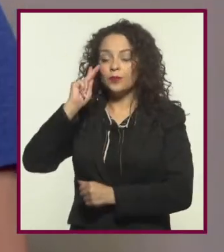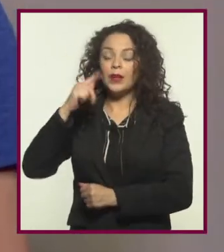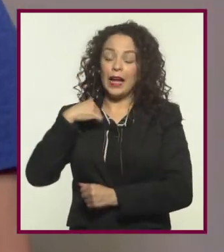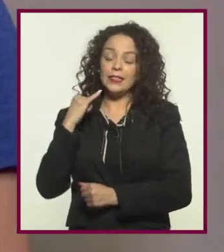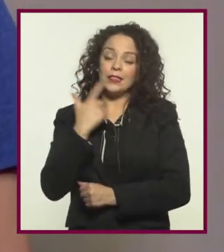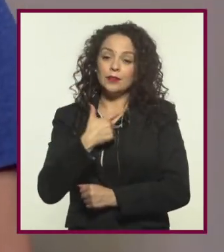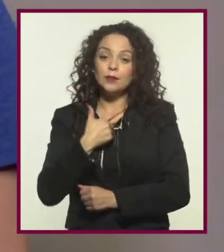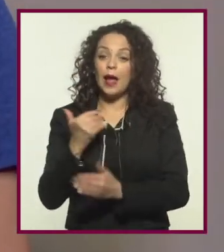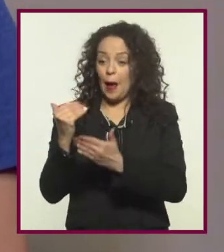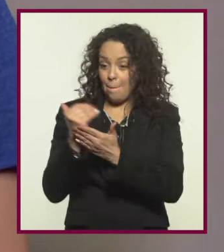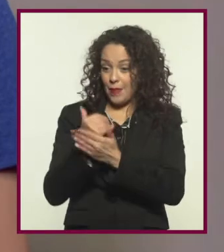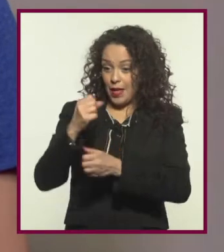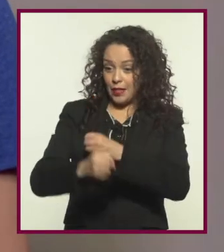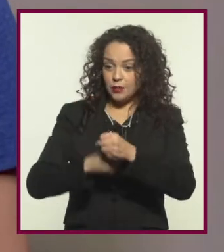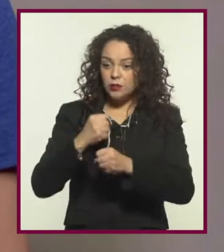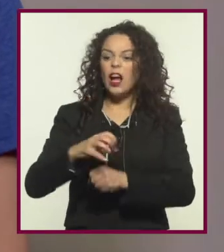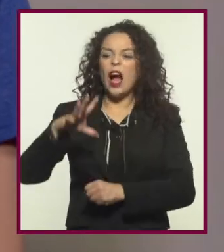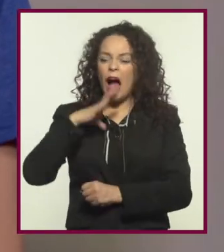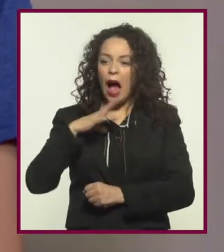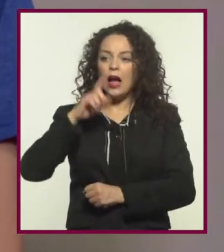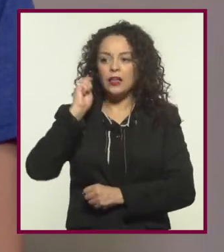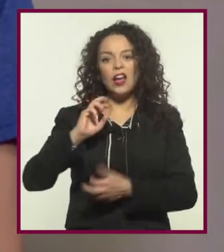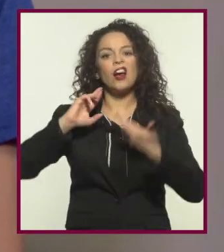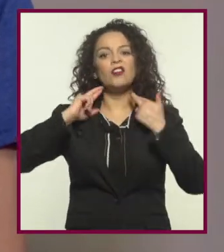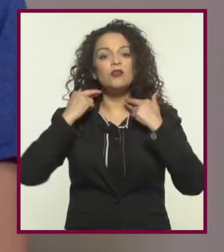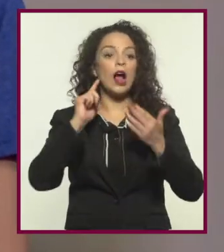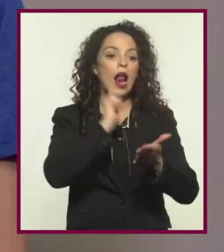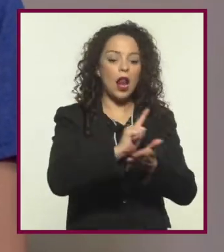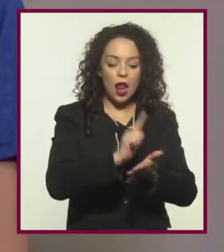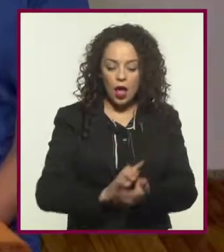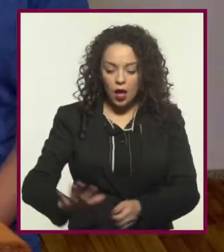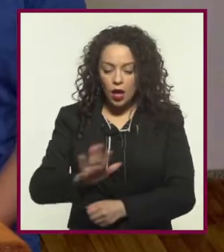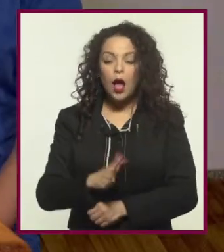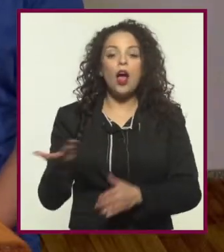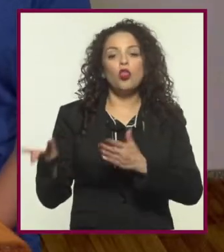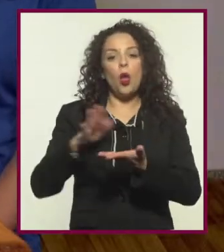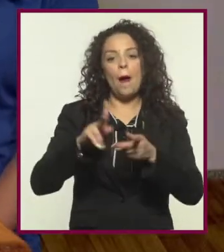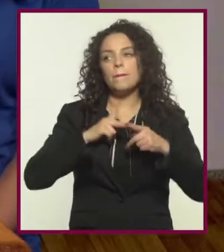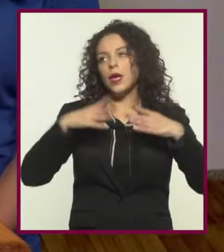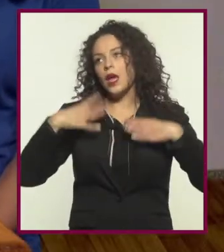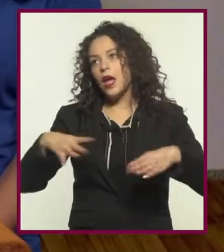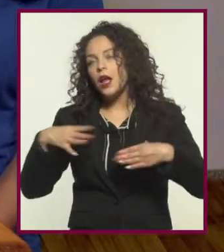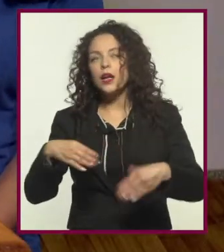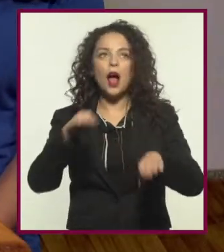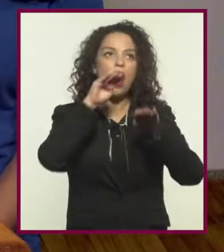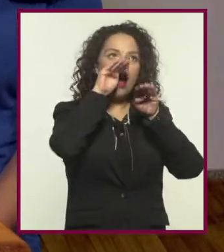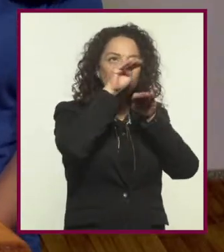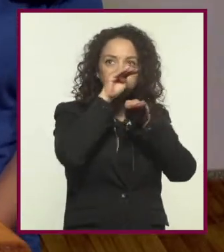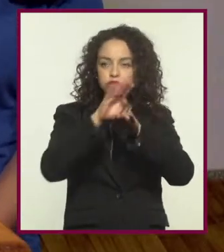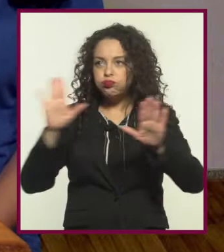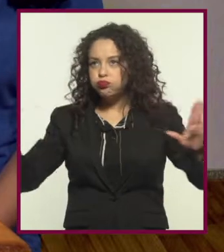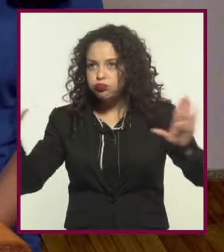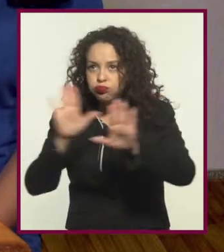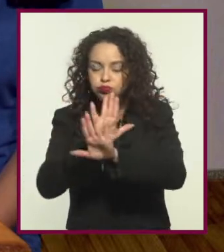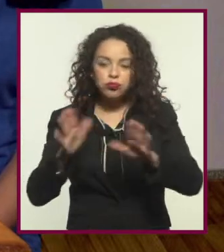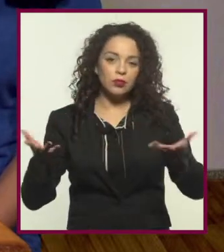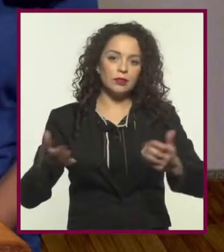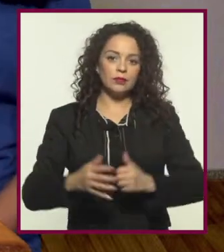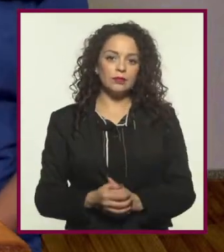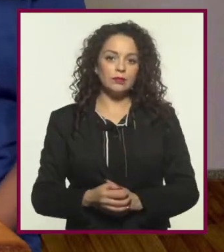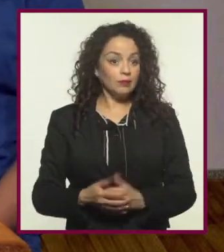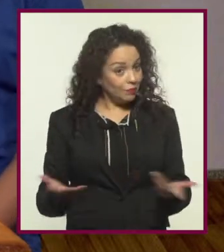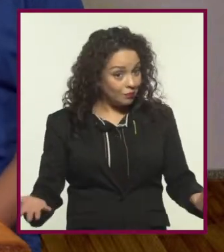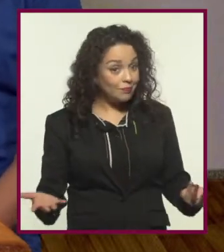me gustaría es que en menos años ya existiera un robot que además de limpiar el piso, doblara mi ropa y la acomodara en un closet.